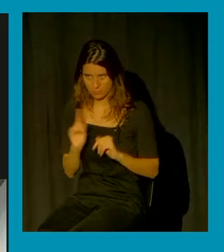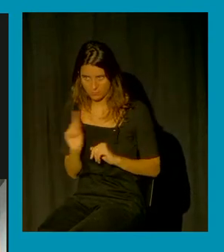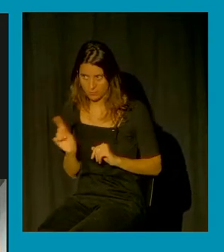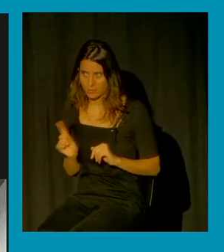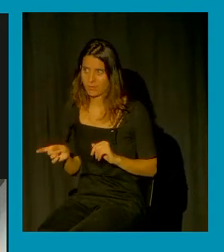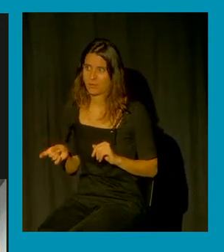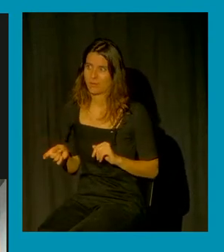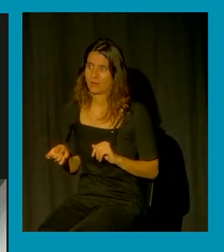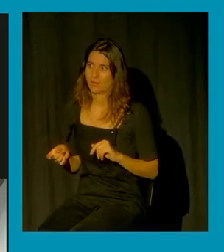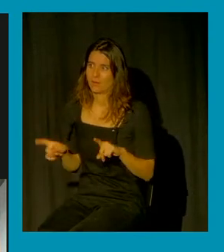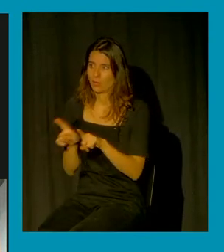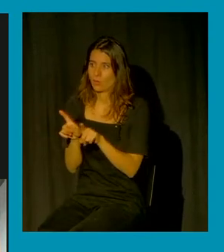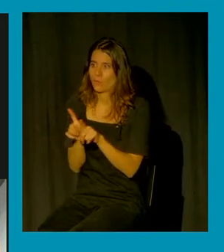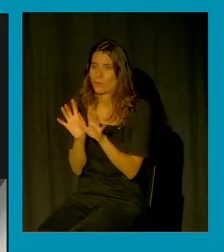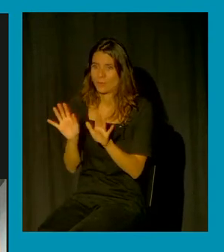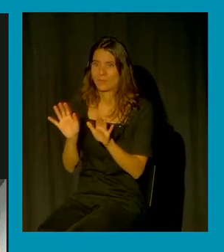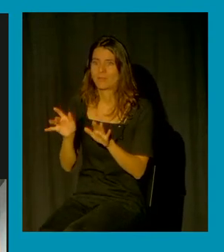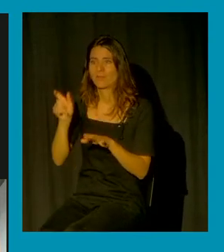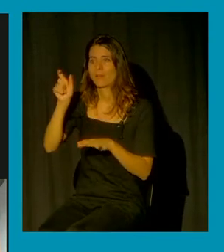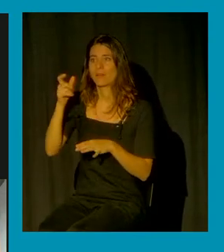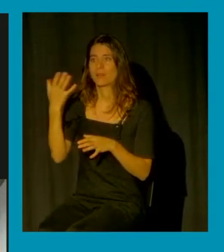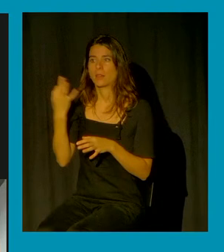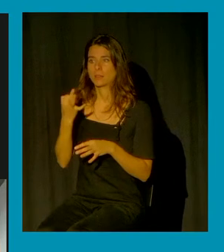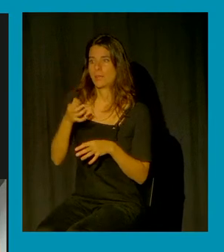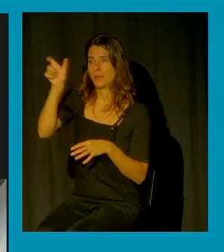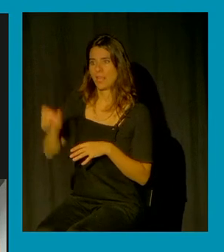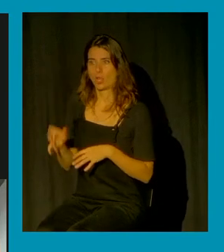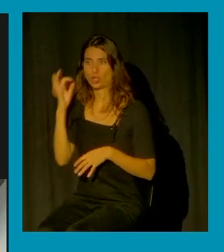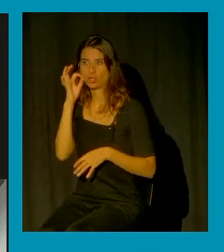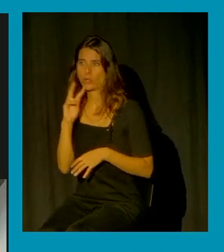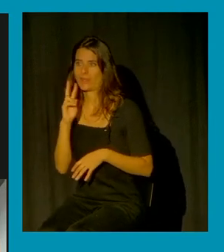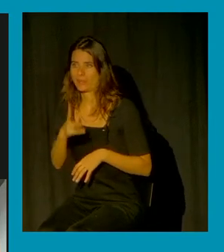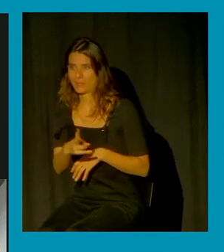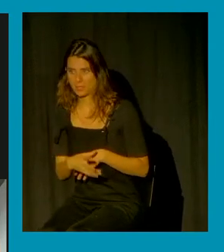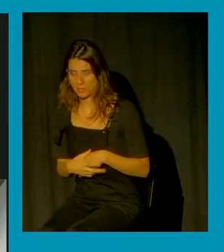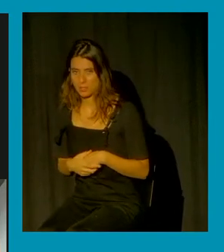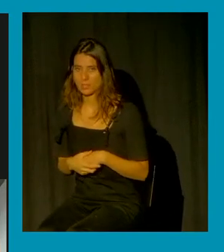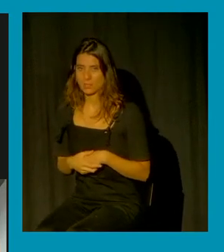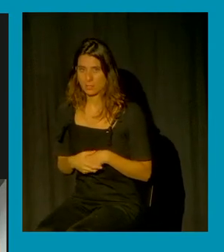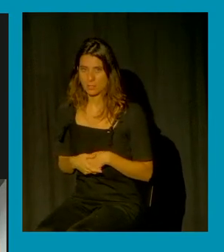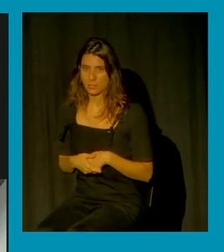se desvirtúa el consentimiento ¿no? que esto también es un interés muy patriarcal de